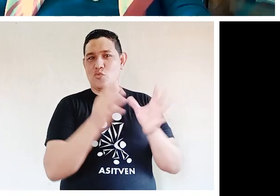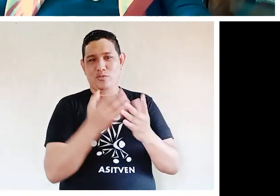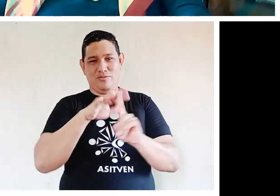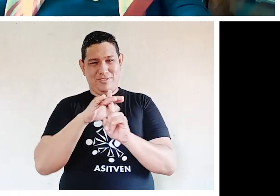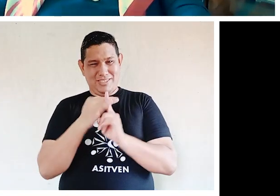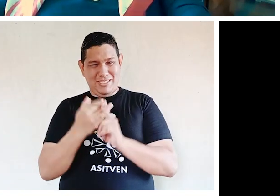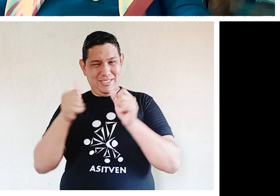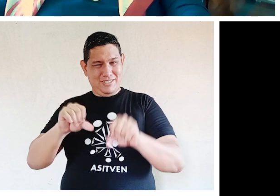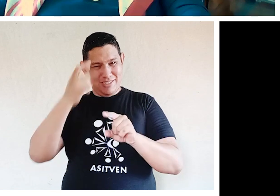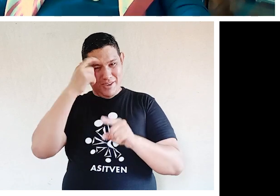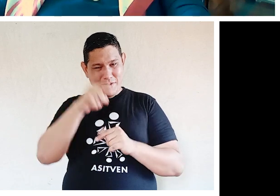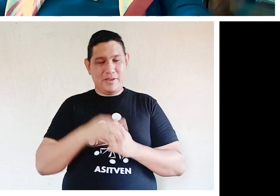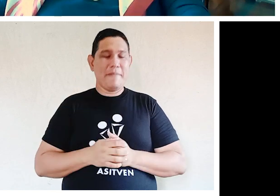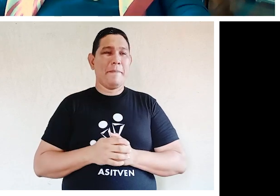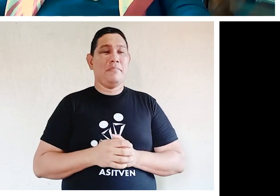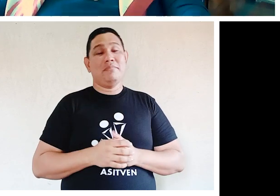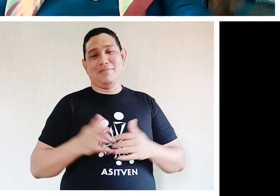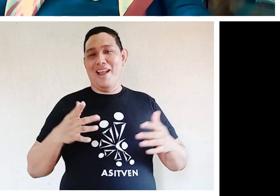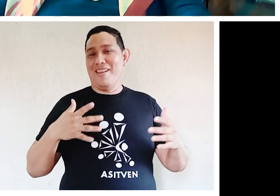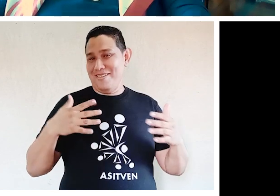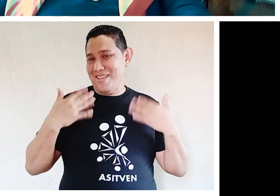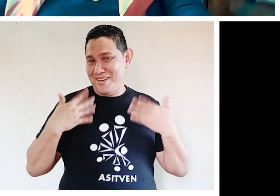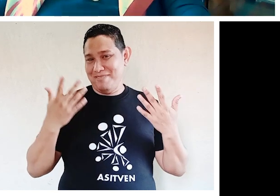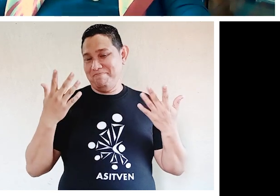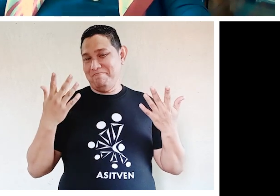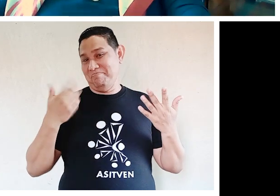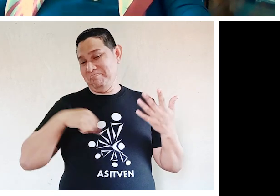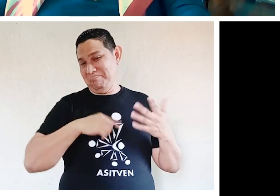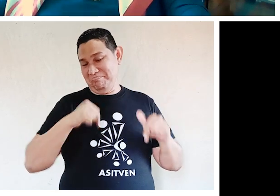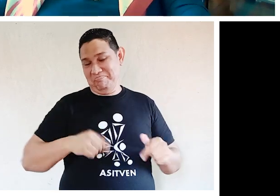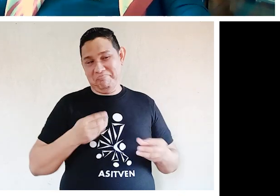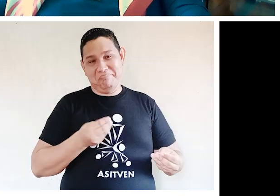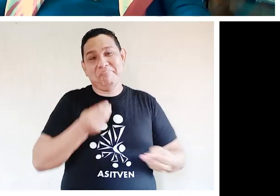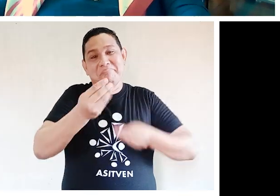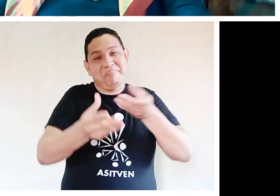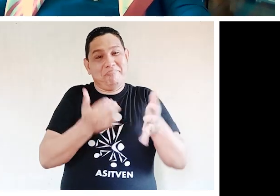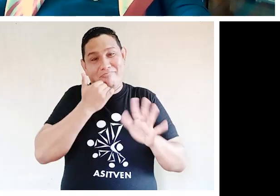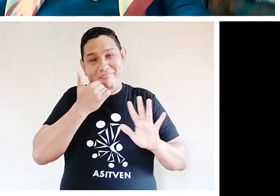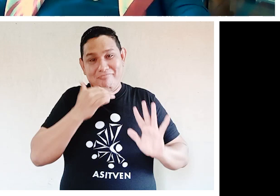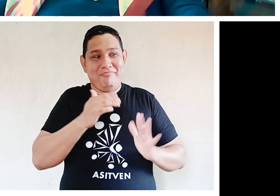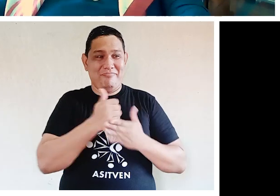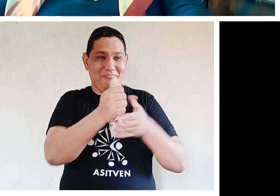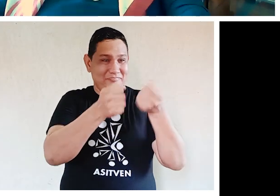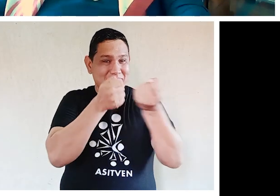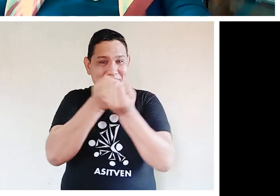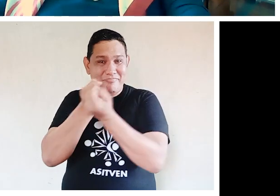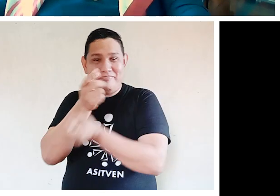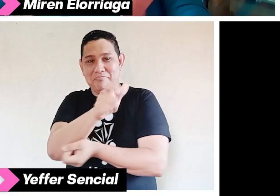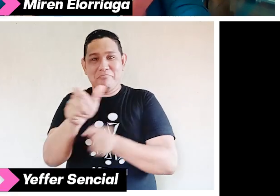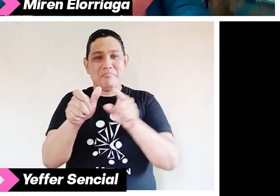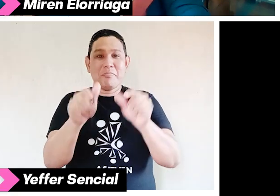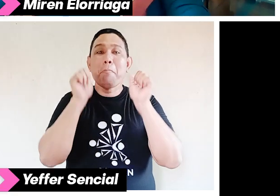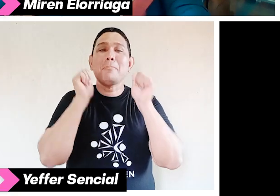Y bueno, nos alegraría mucho saber que en algo contribuimos a que todas estas personas que están o han